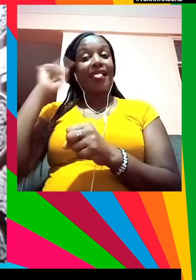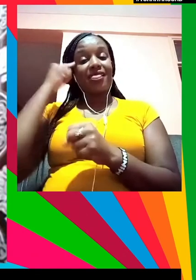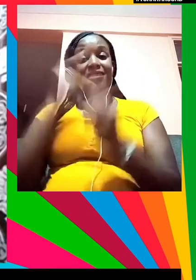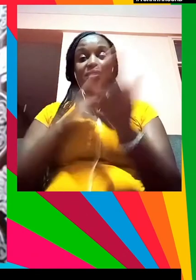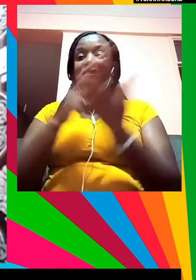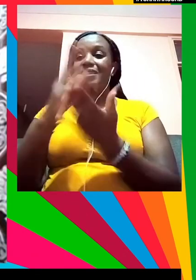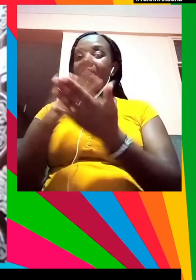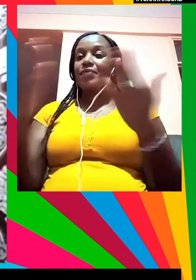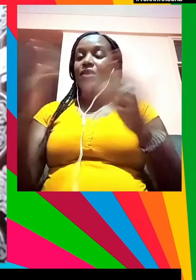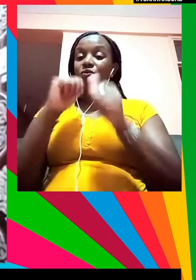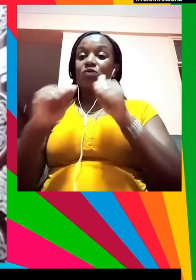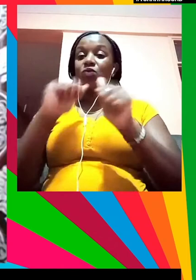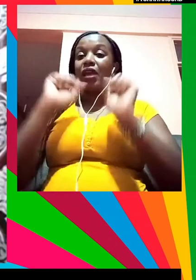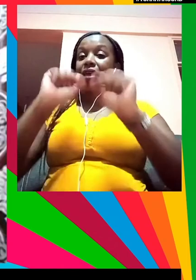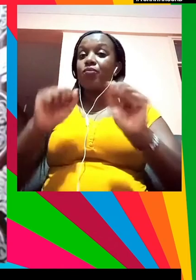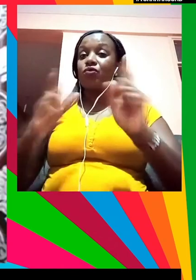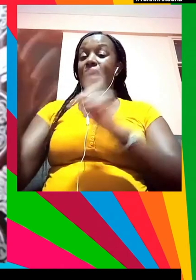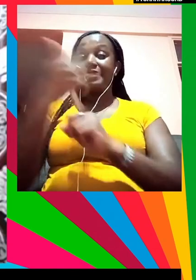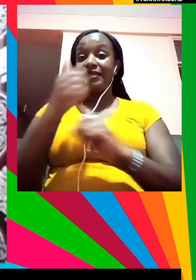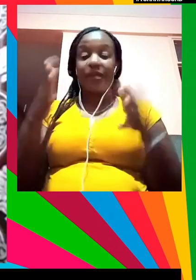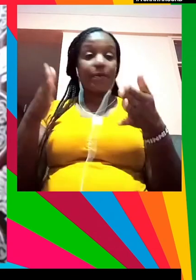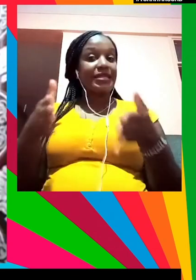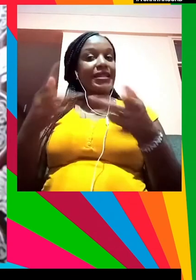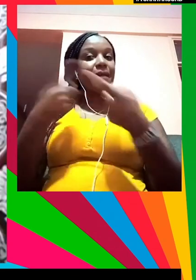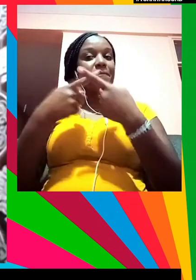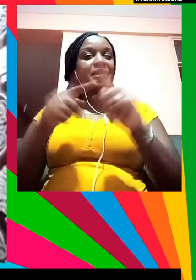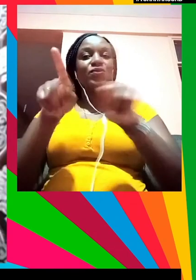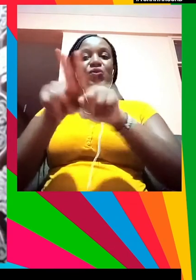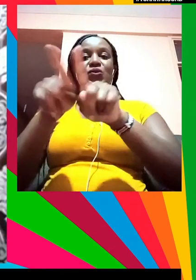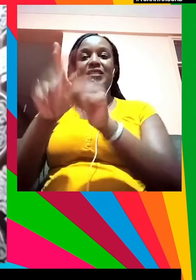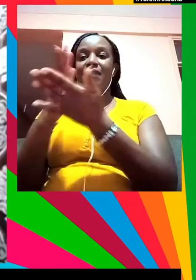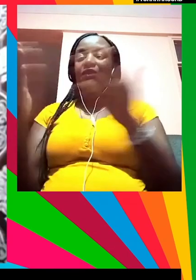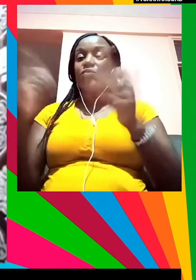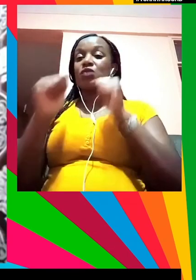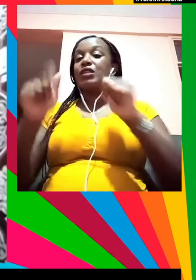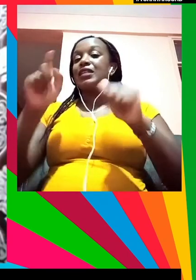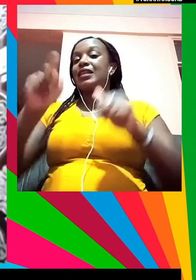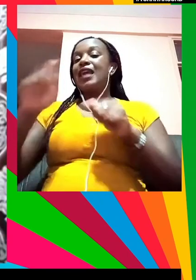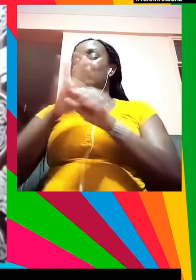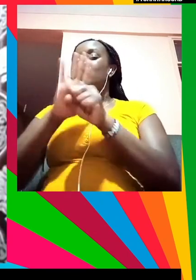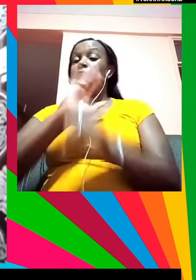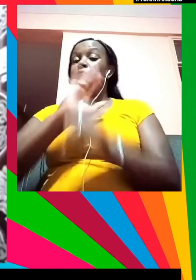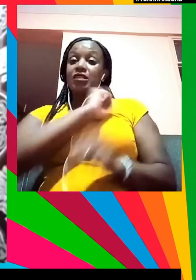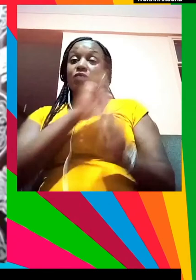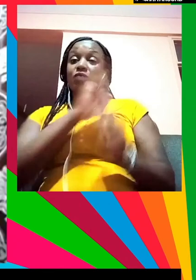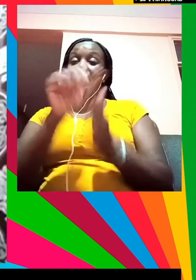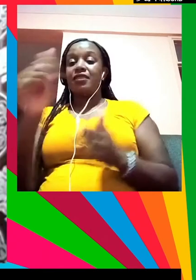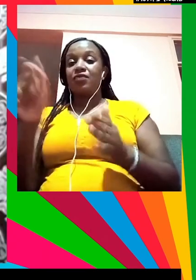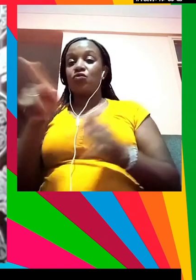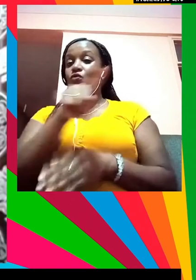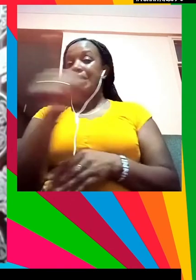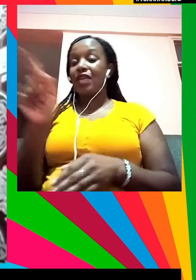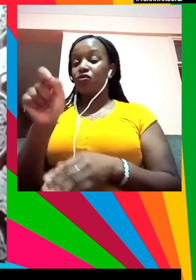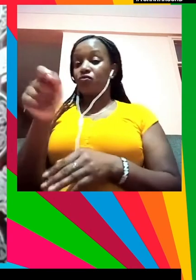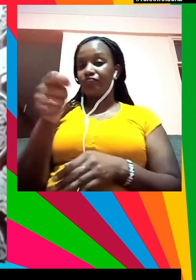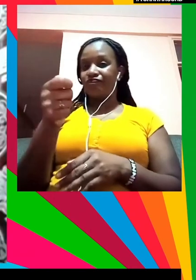de lo contrario no podremos conseguir nada y eso tampoco se crea de la noche a la mañana se crea con paciencia y hemos